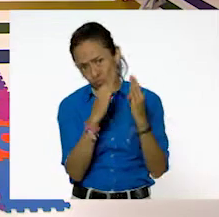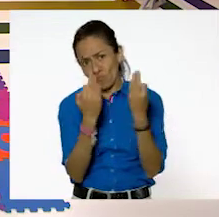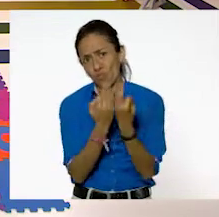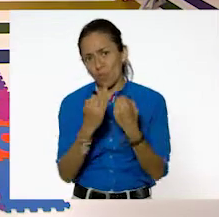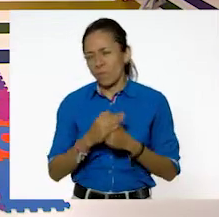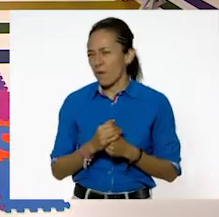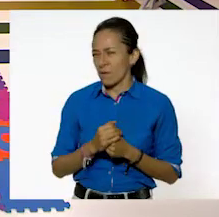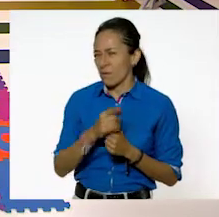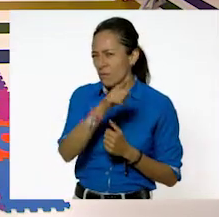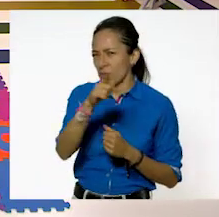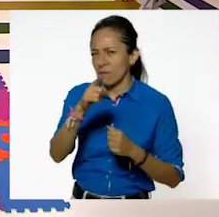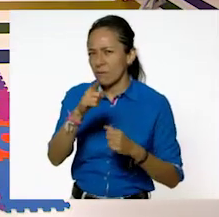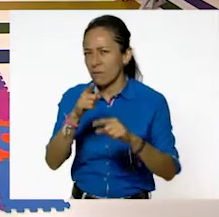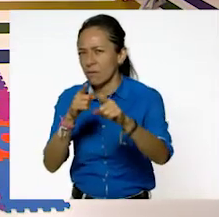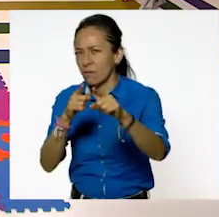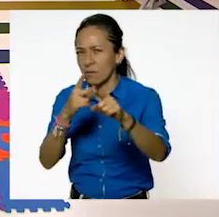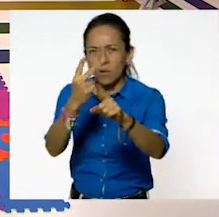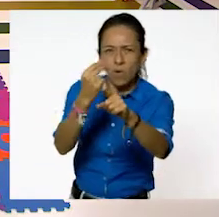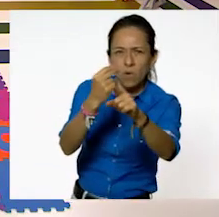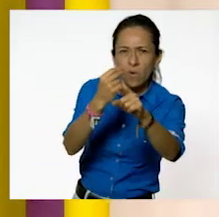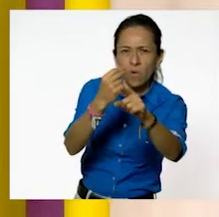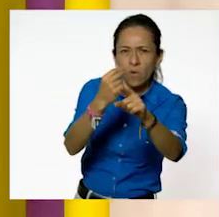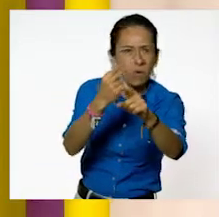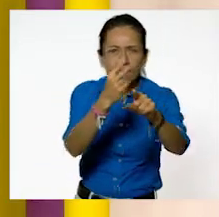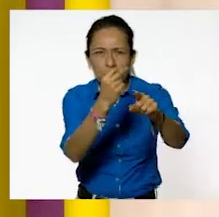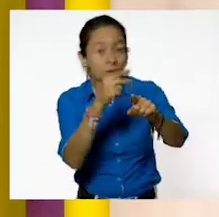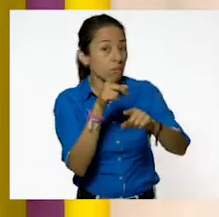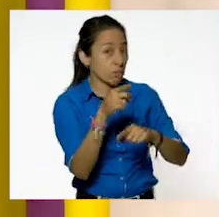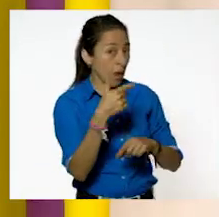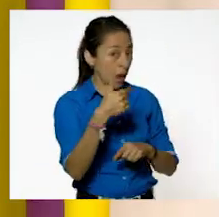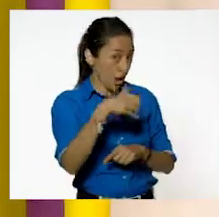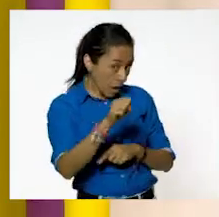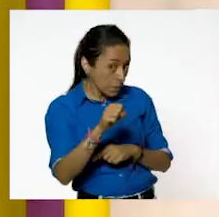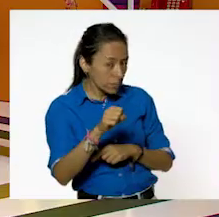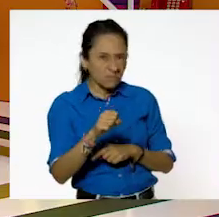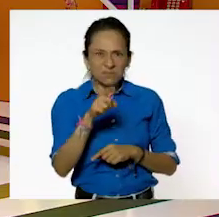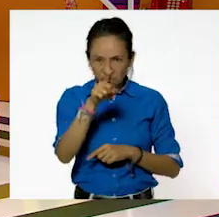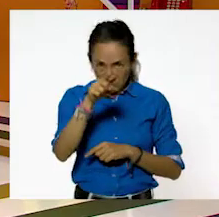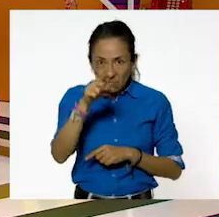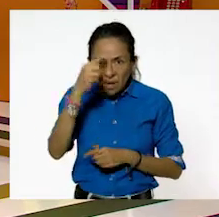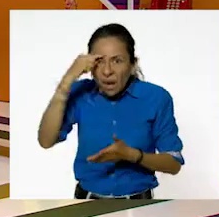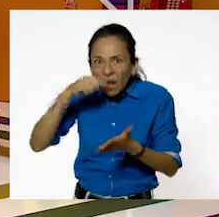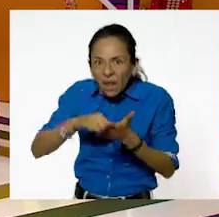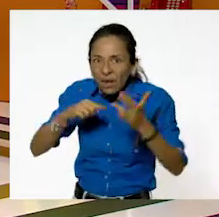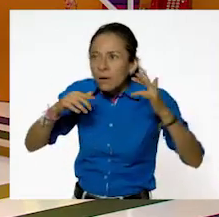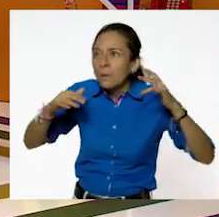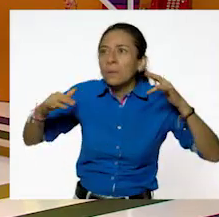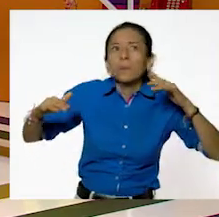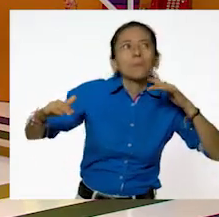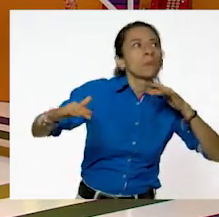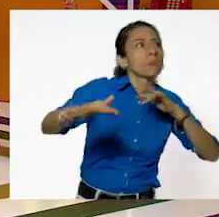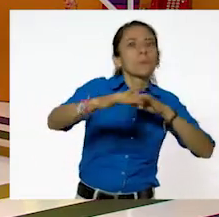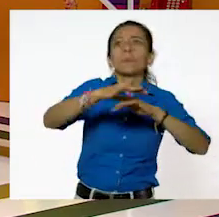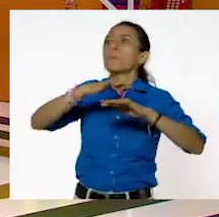Entonces, ¿era un gaseoso? ¿Será? ¿Ustedes creen que se va por todos lados? Yo lo veo en su lugar. Y entonces, ¿qué